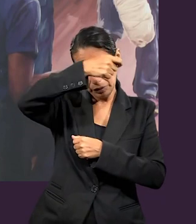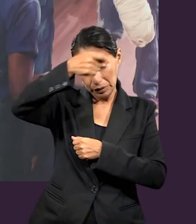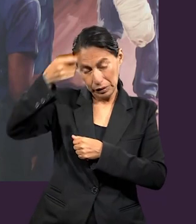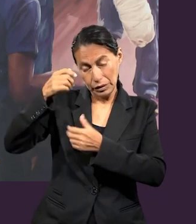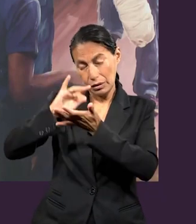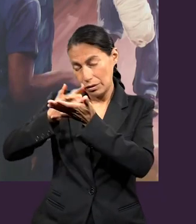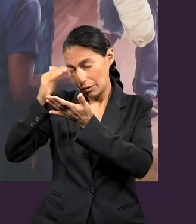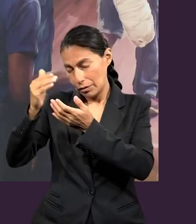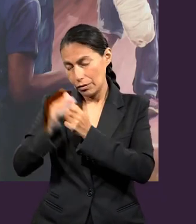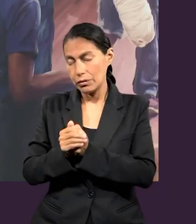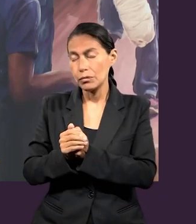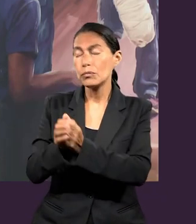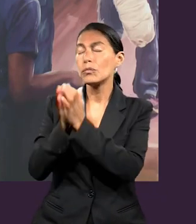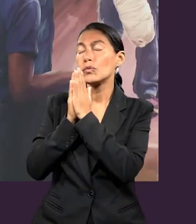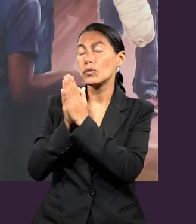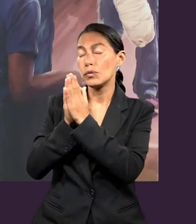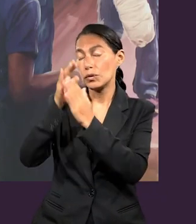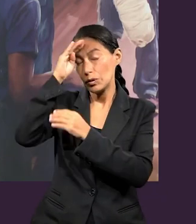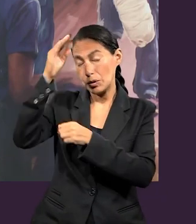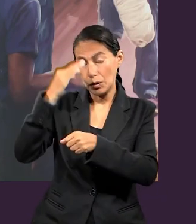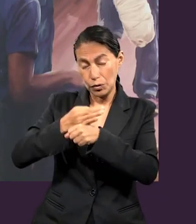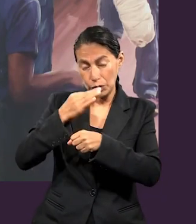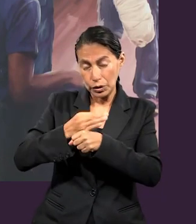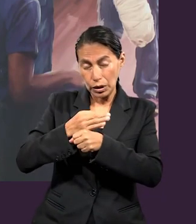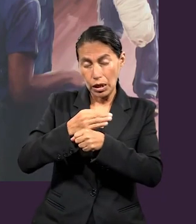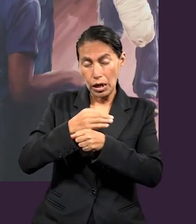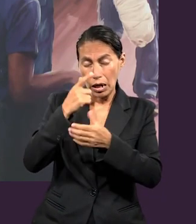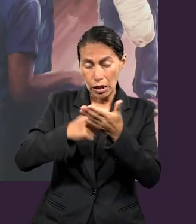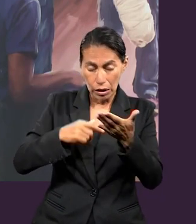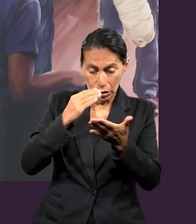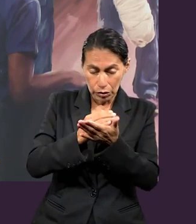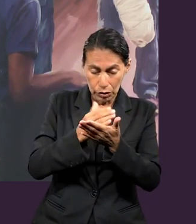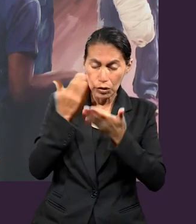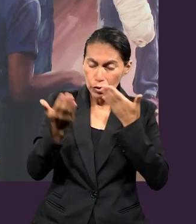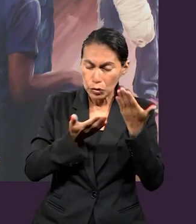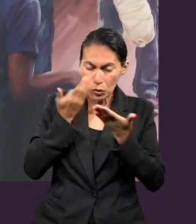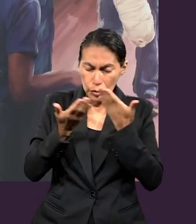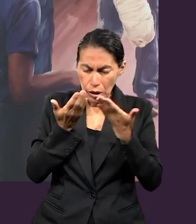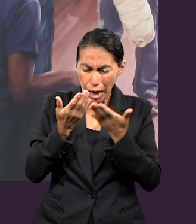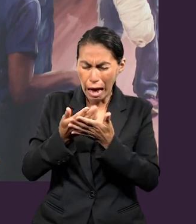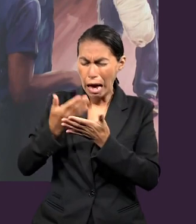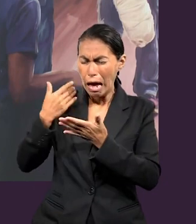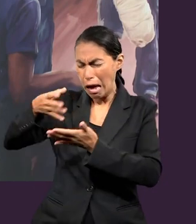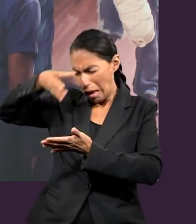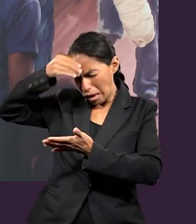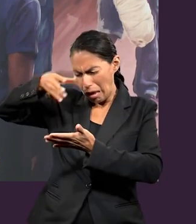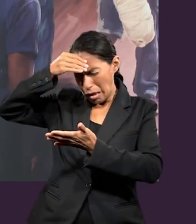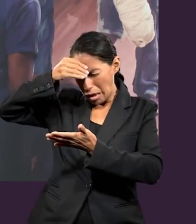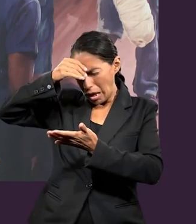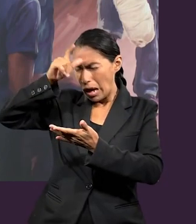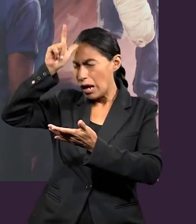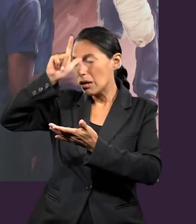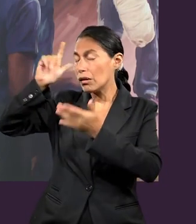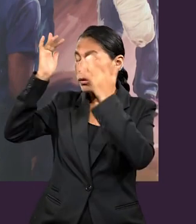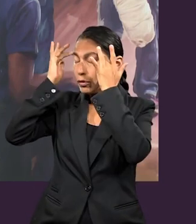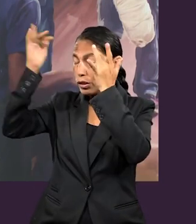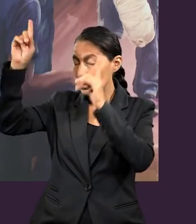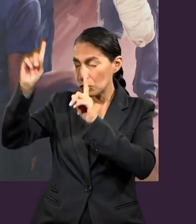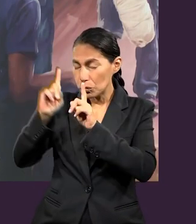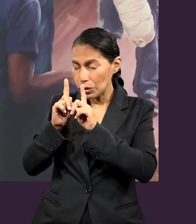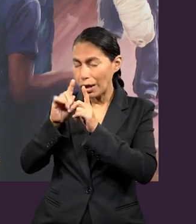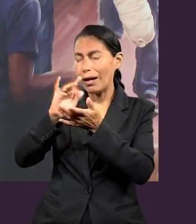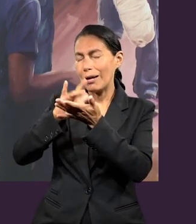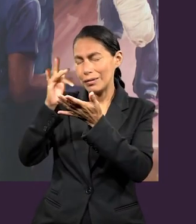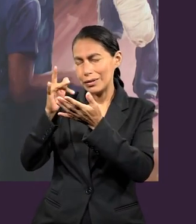gracias por todas tus bendiciones. Te pido, Señor, que en este momento que vamos a repasar la lección, que todos los conocimientos que hayamos adquirido, gracias a tu